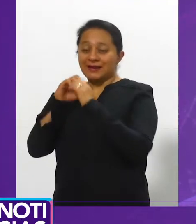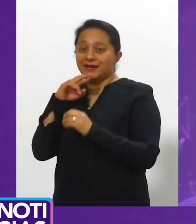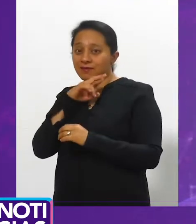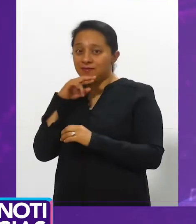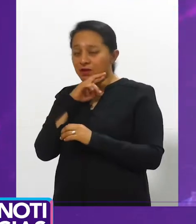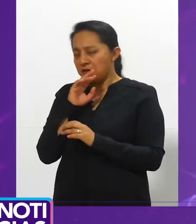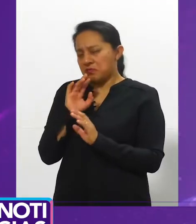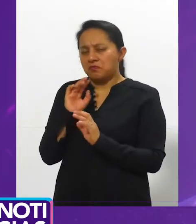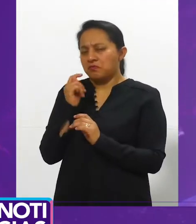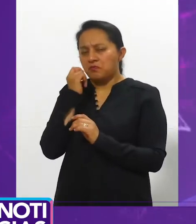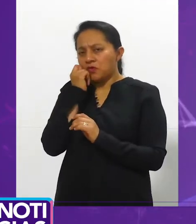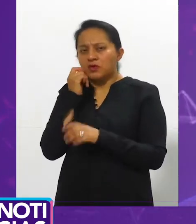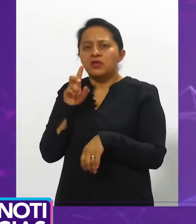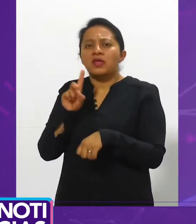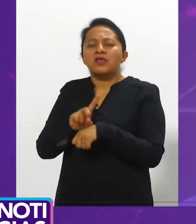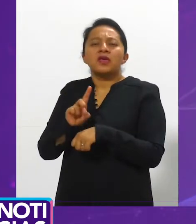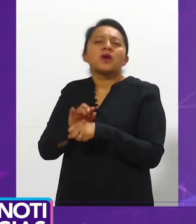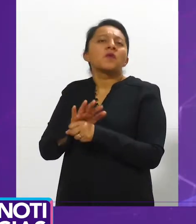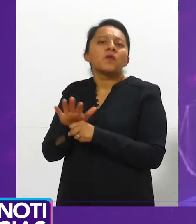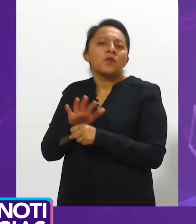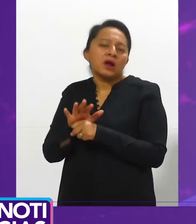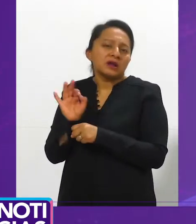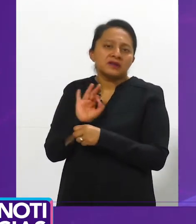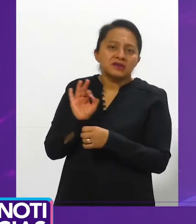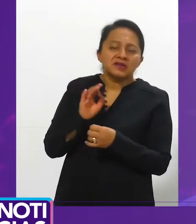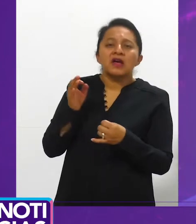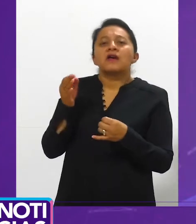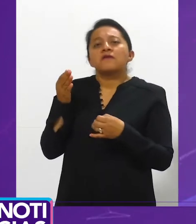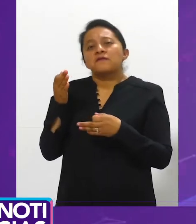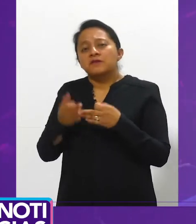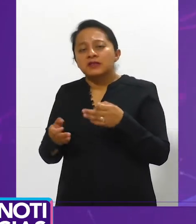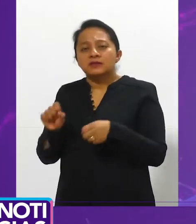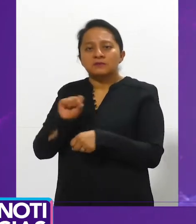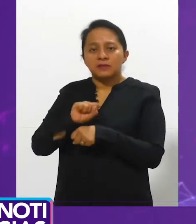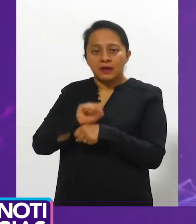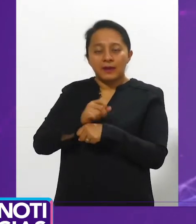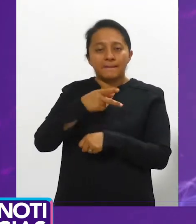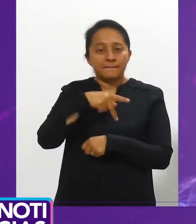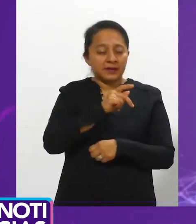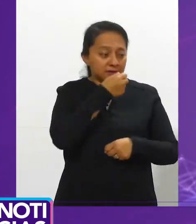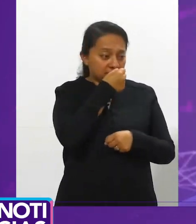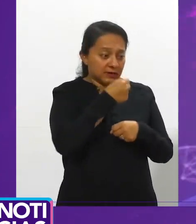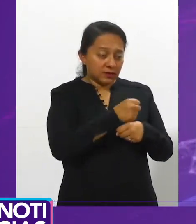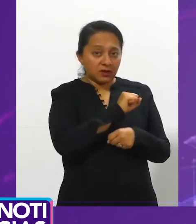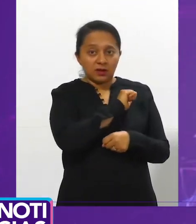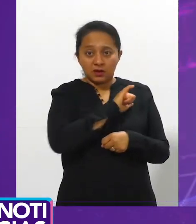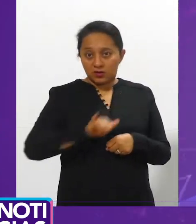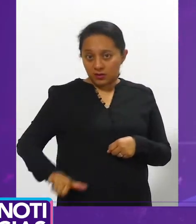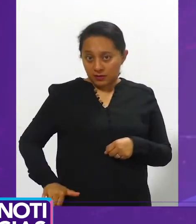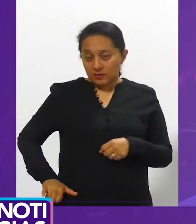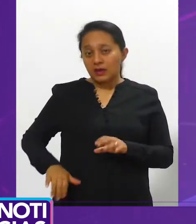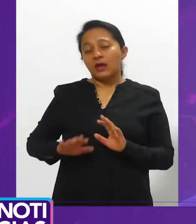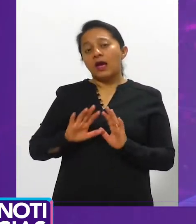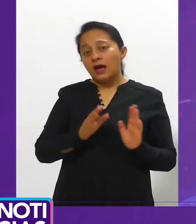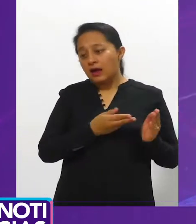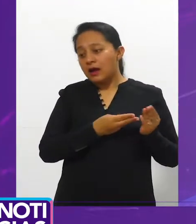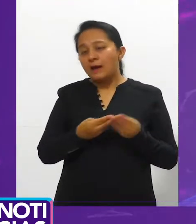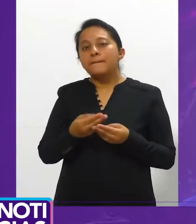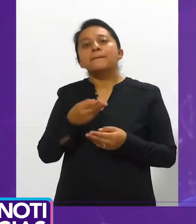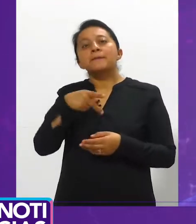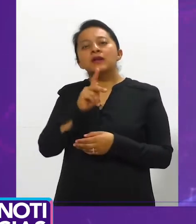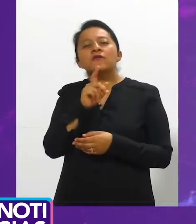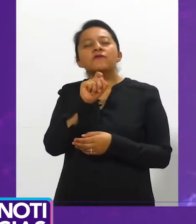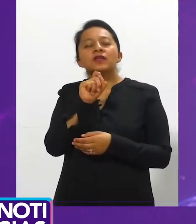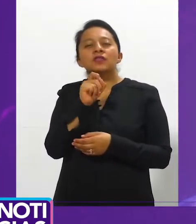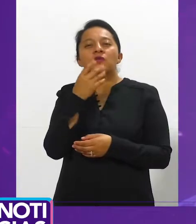Secretaría del Ayuntamiento, con por lo menos 24 horas de anticipación. Jesús Franco precisó que conoce que el tema